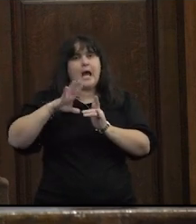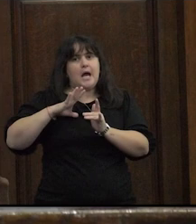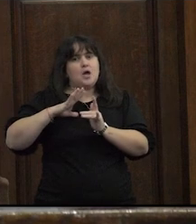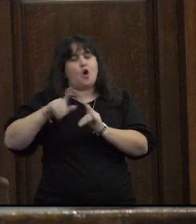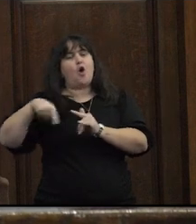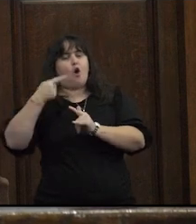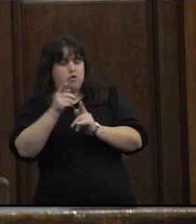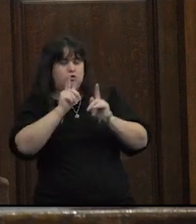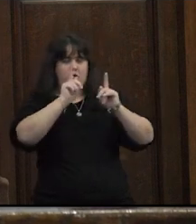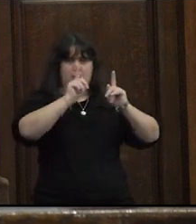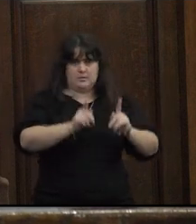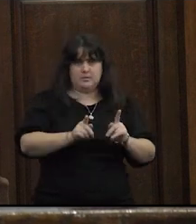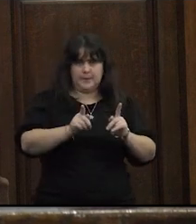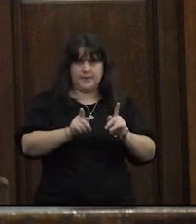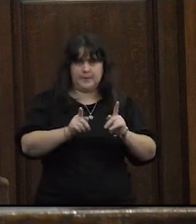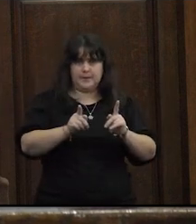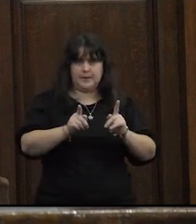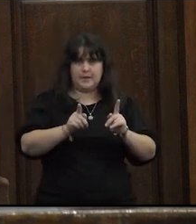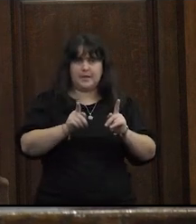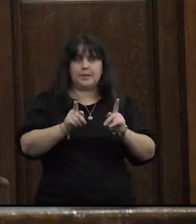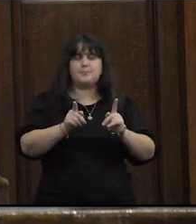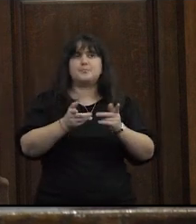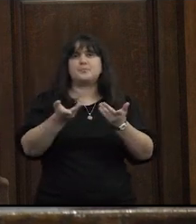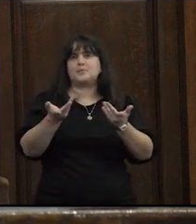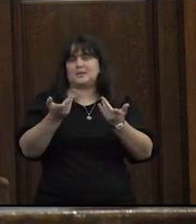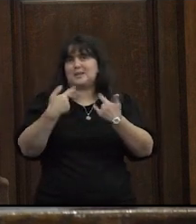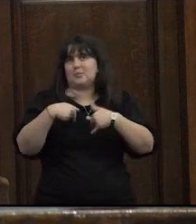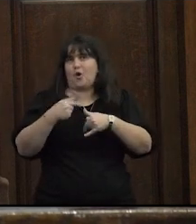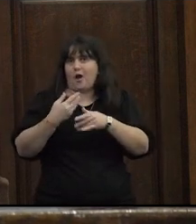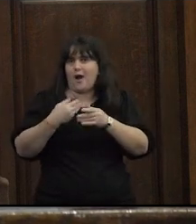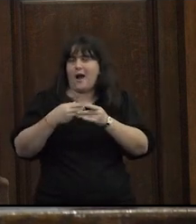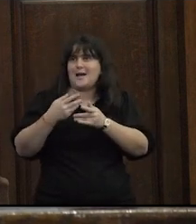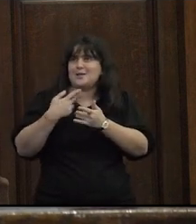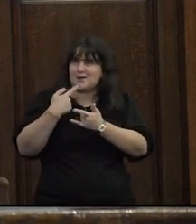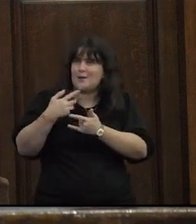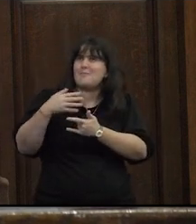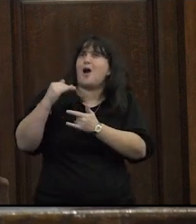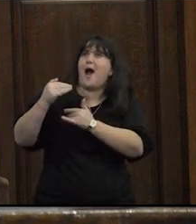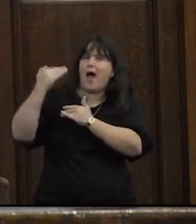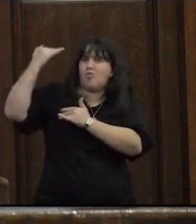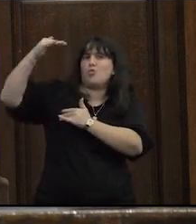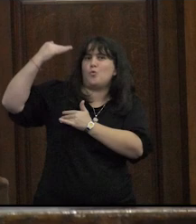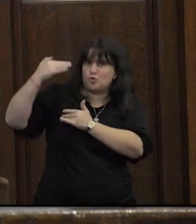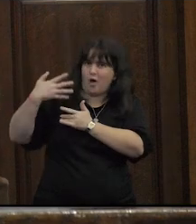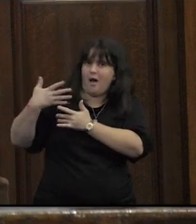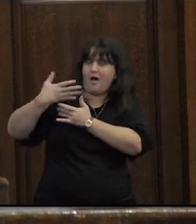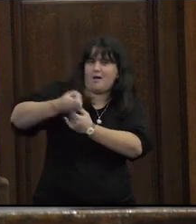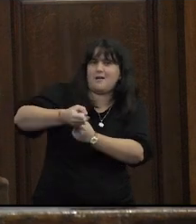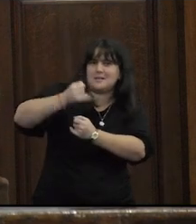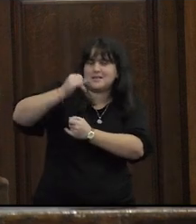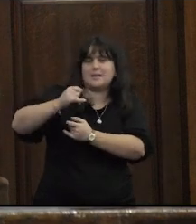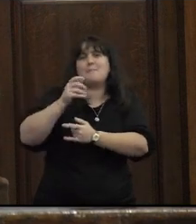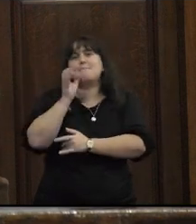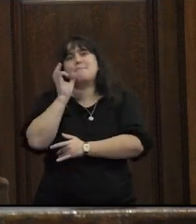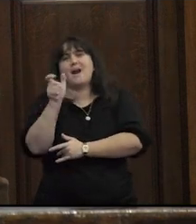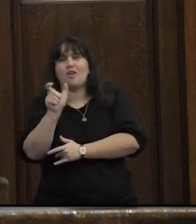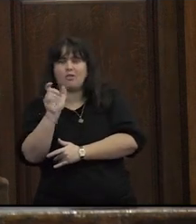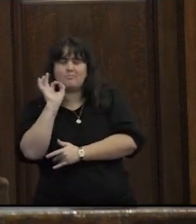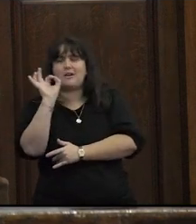correlato también que se sustenta desde el mundo adulto perdón por todas las